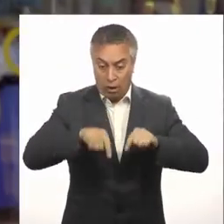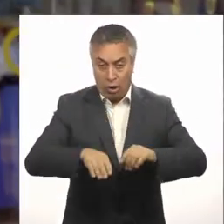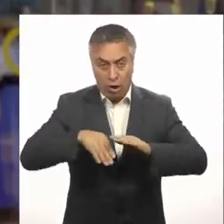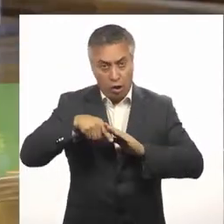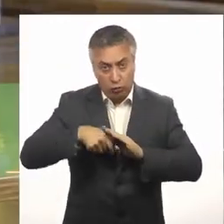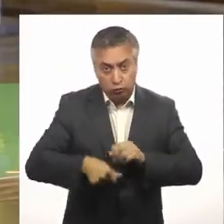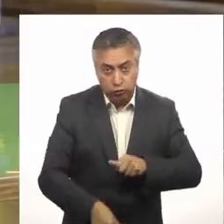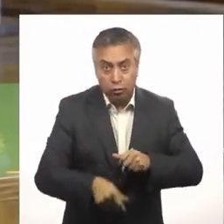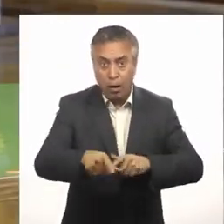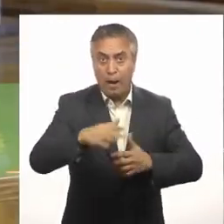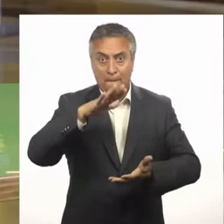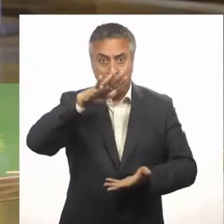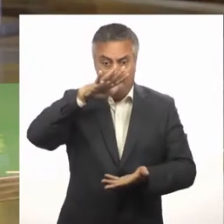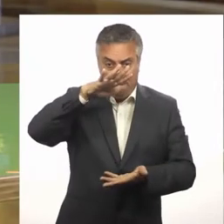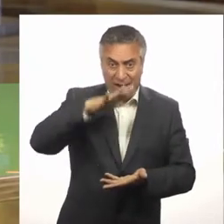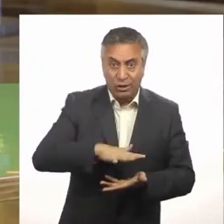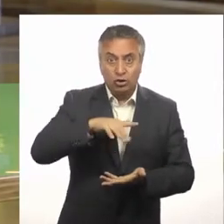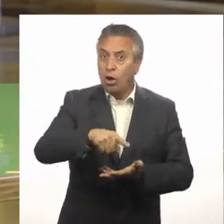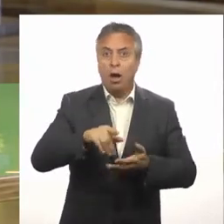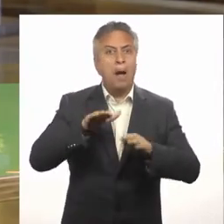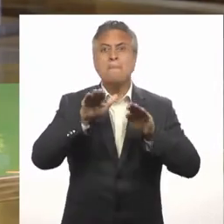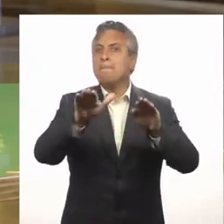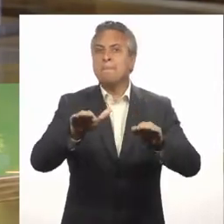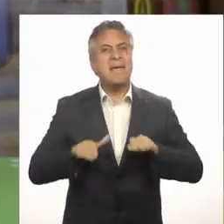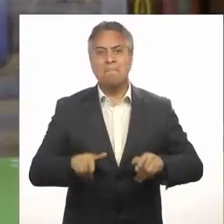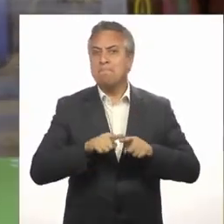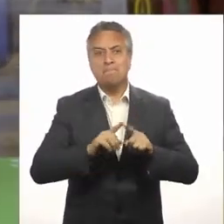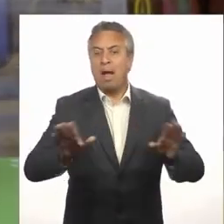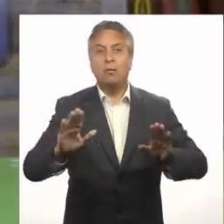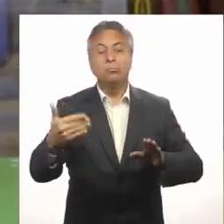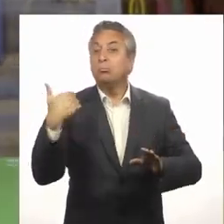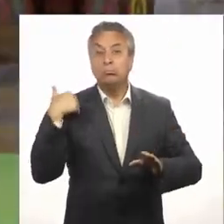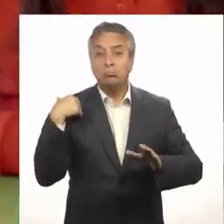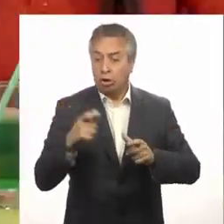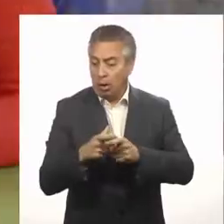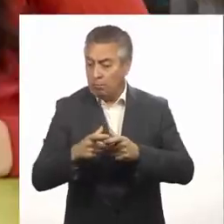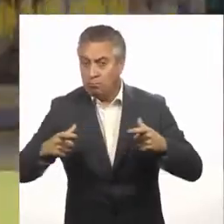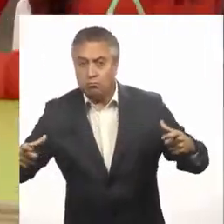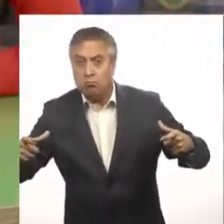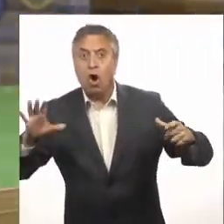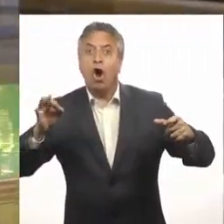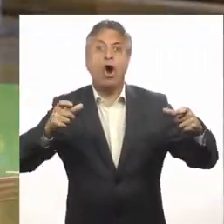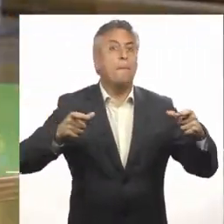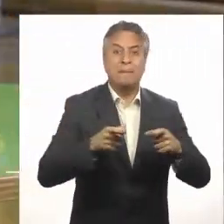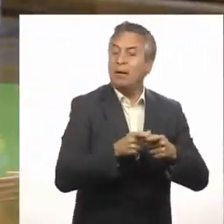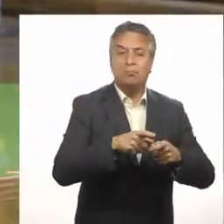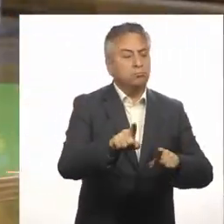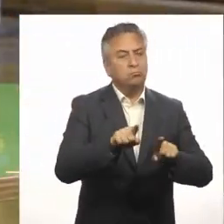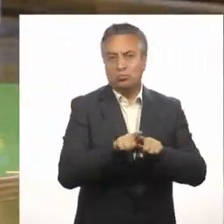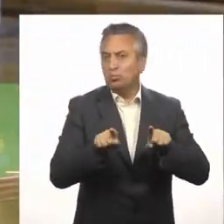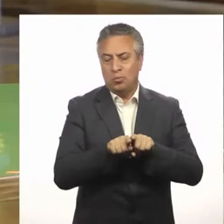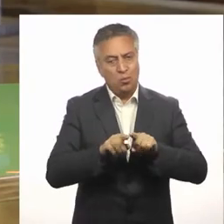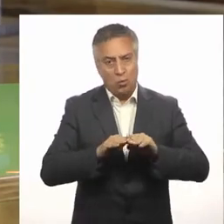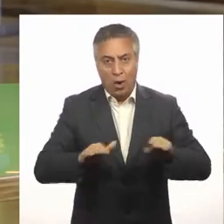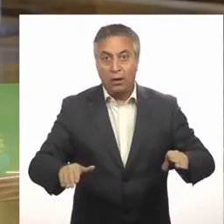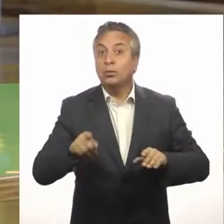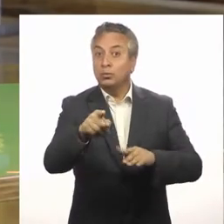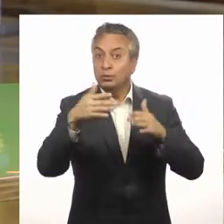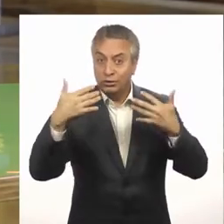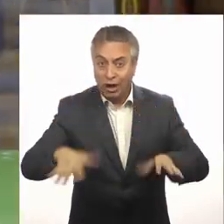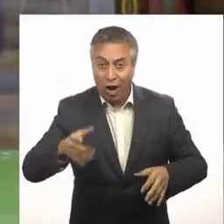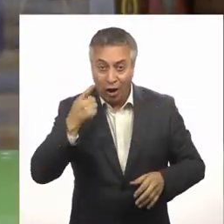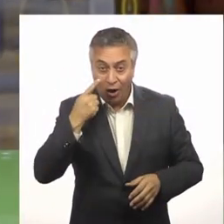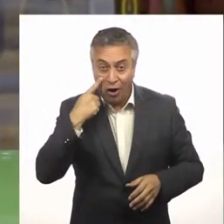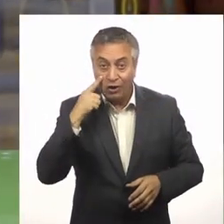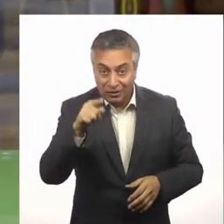presión hidrostática va a ser la misma. Sin importar el recipiente o el tipo de líquido. Ahora que ya conoces esto, te invito a